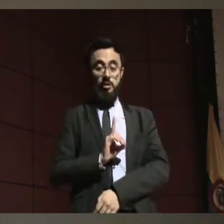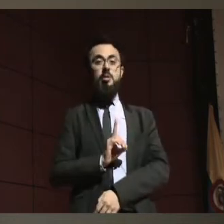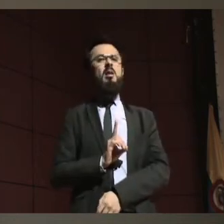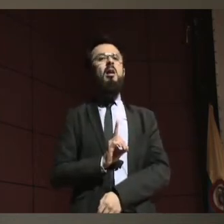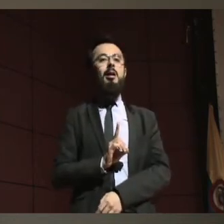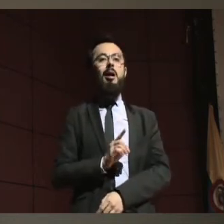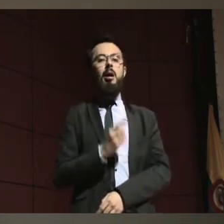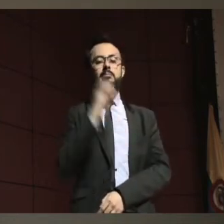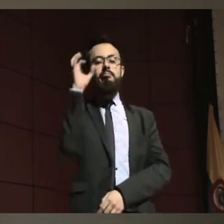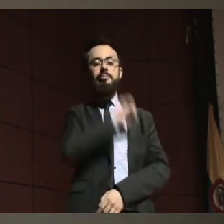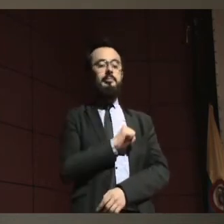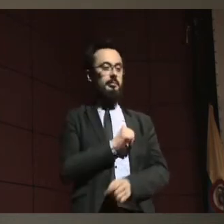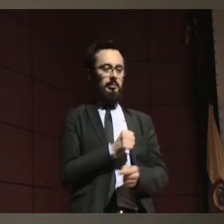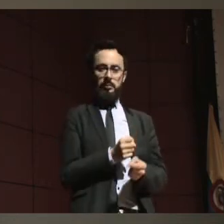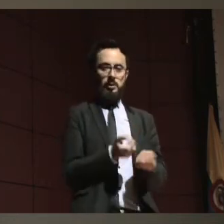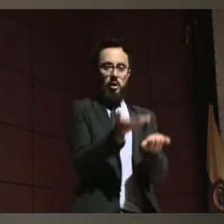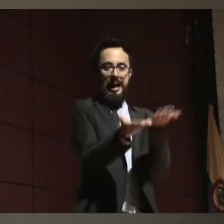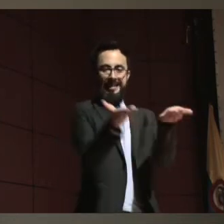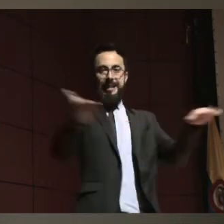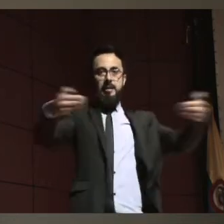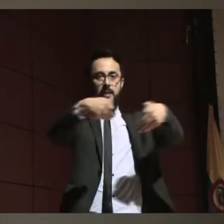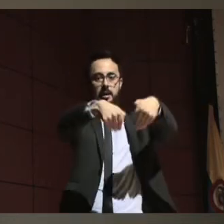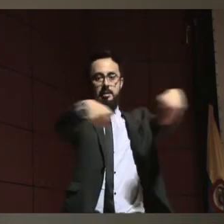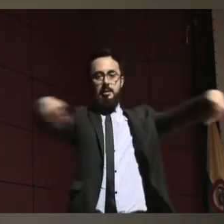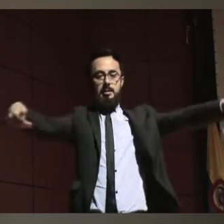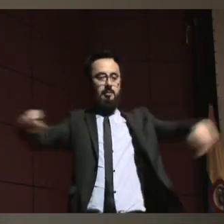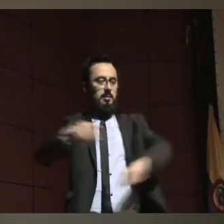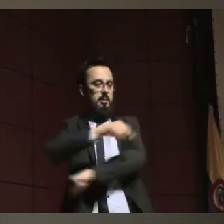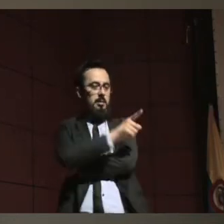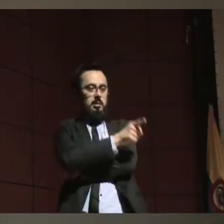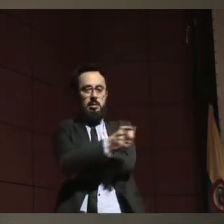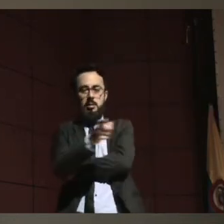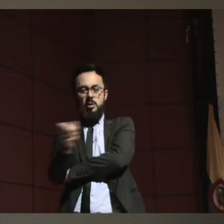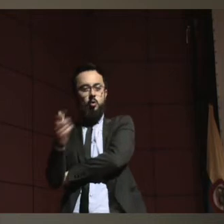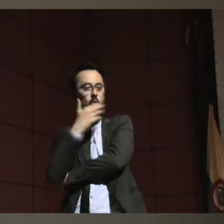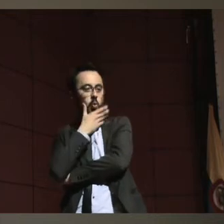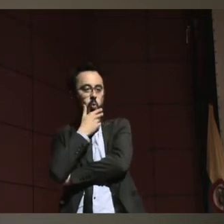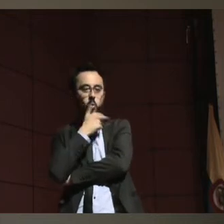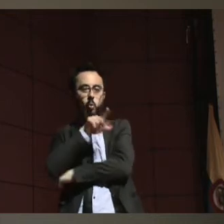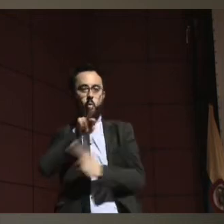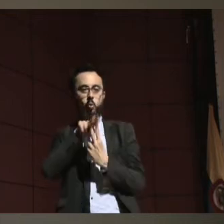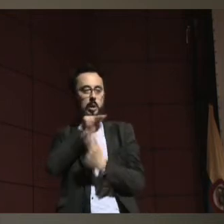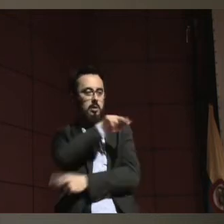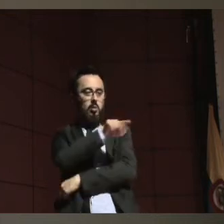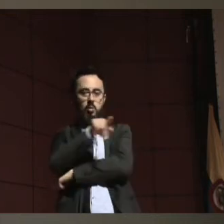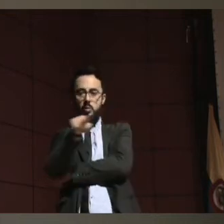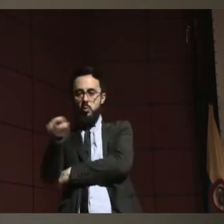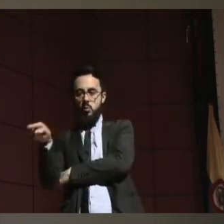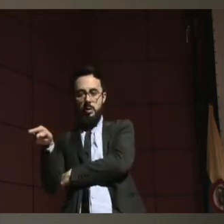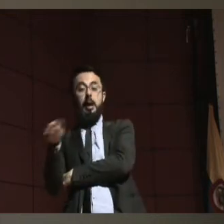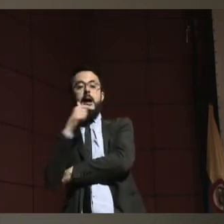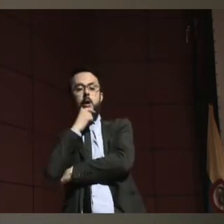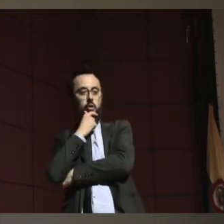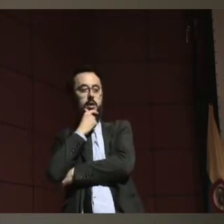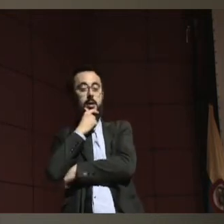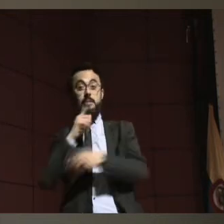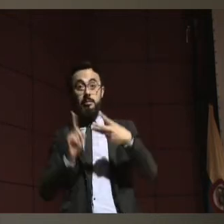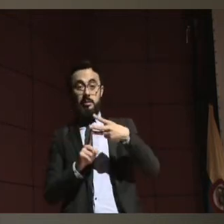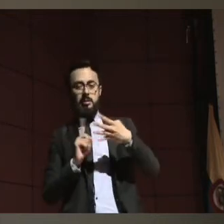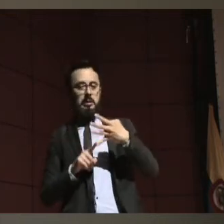también tener la posibilidad de saber cuáles son las opciones, cuáles son las consecuencias